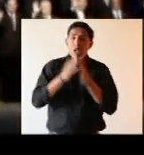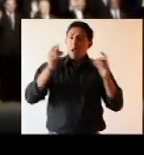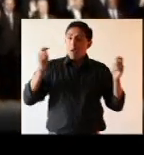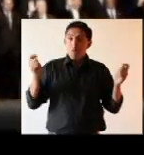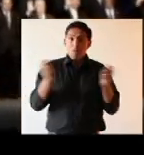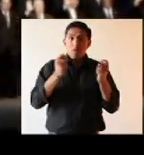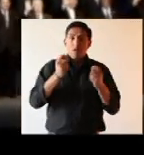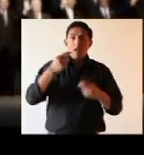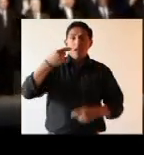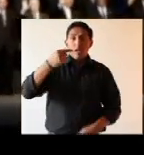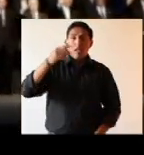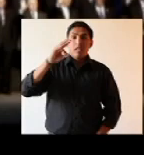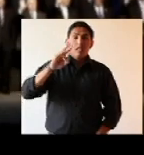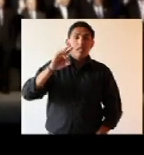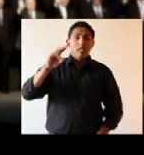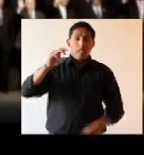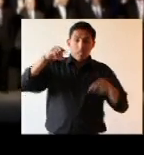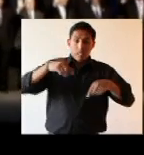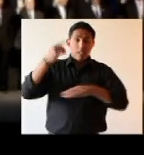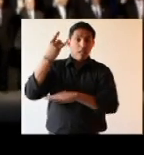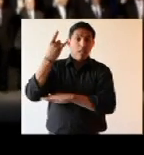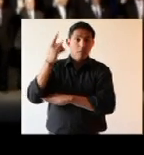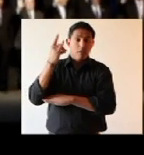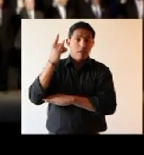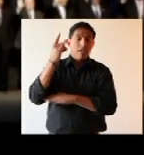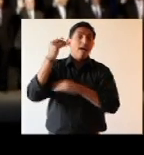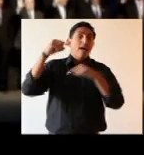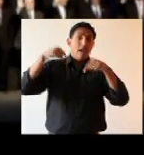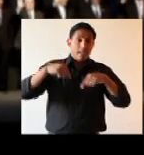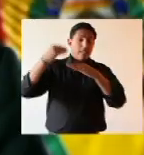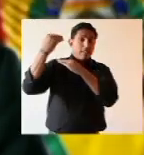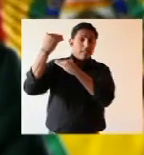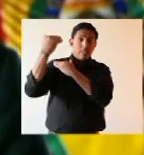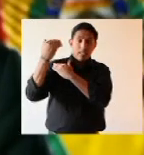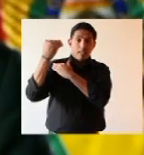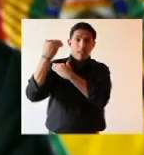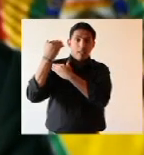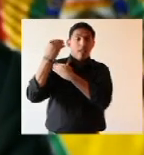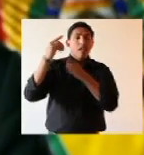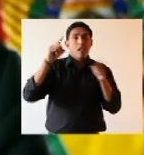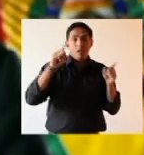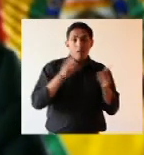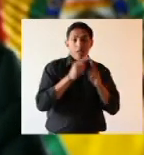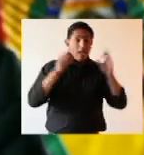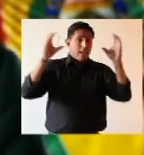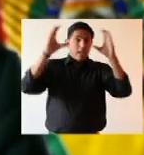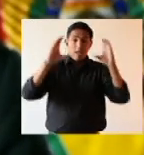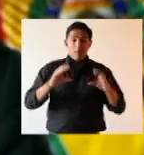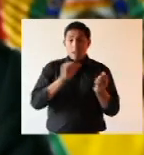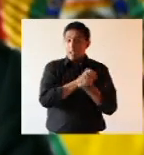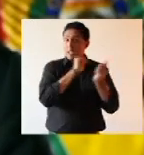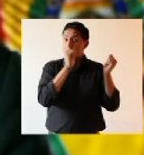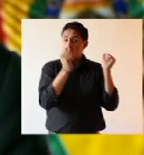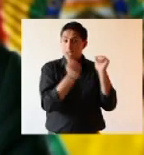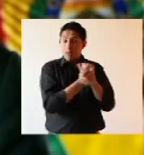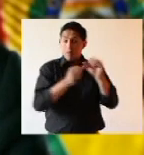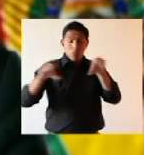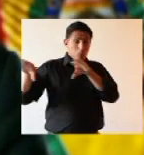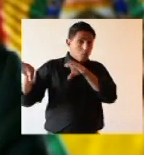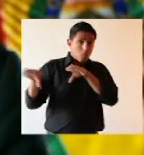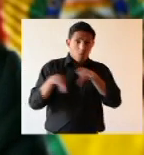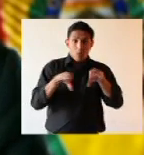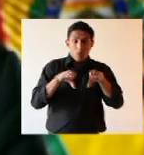G77 en Bolivia, en la ciudad de Santa Cruz. En cambio climático logramos establecer